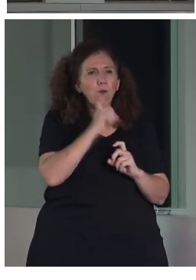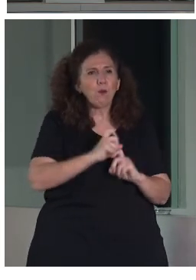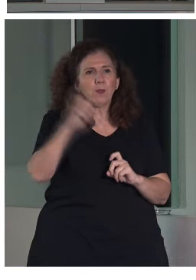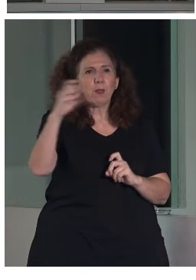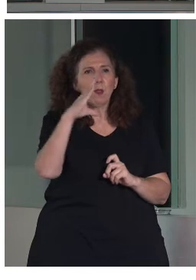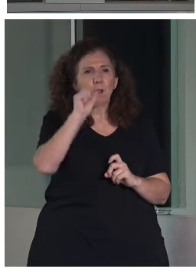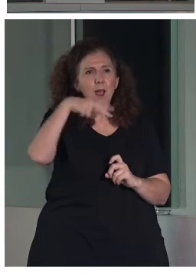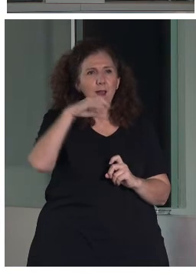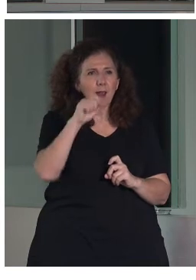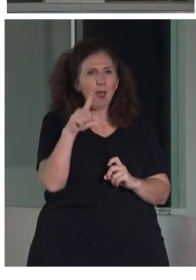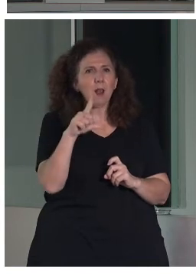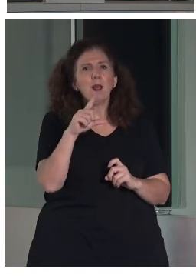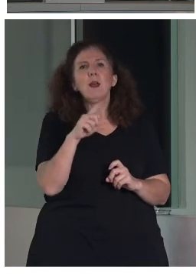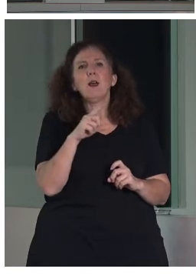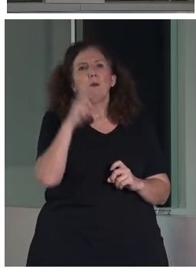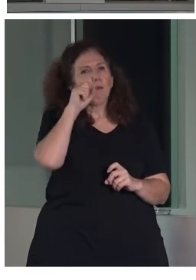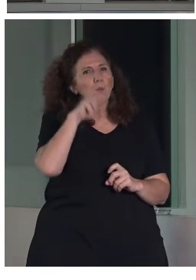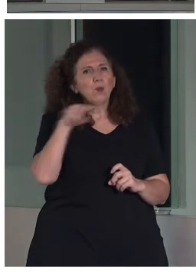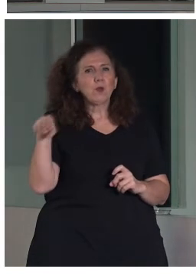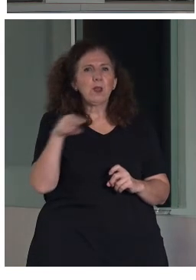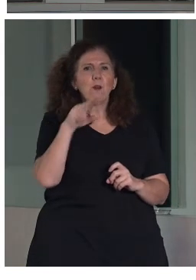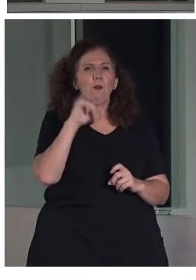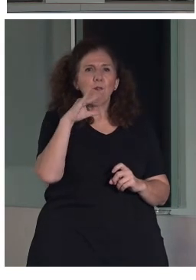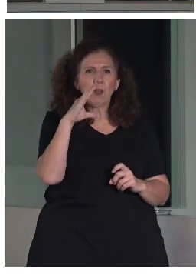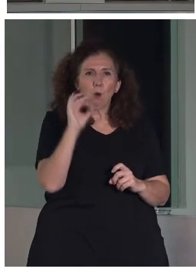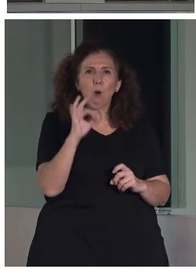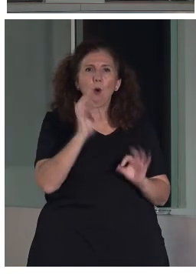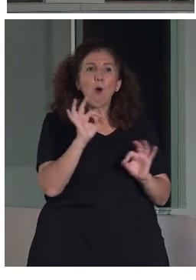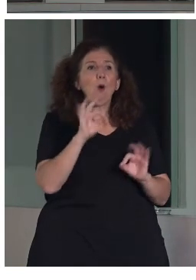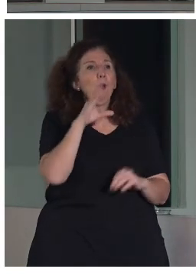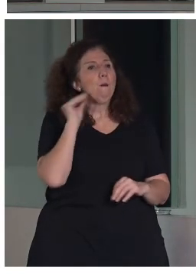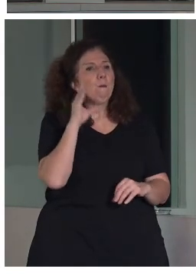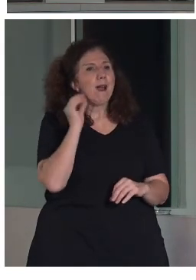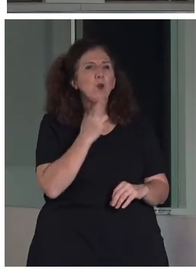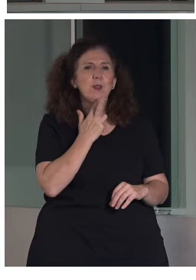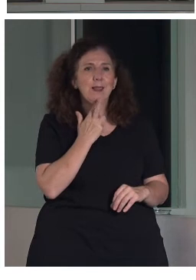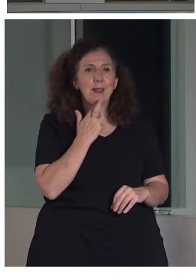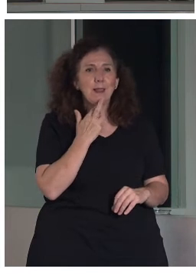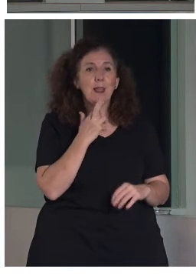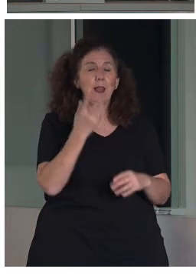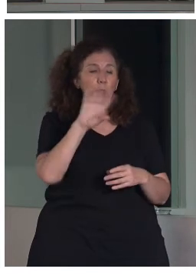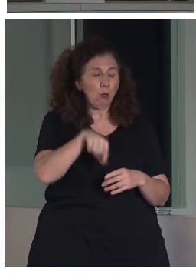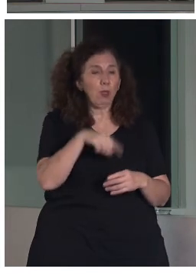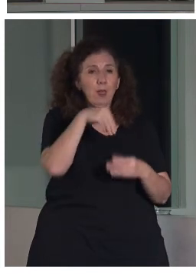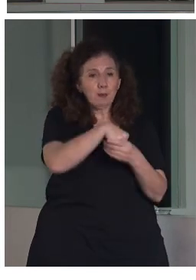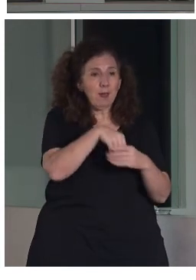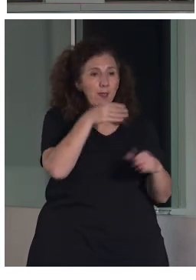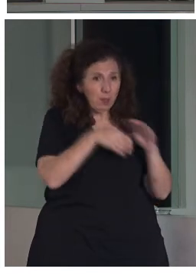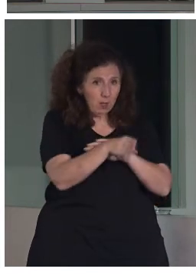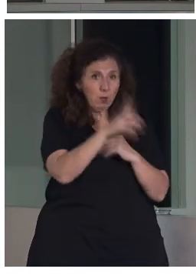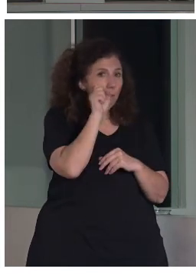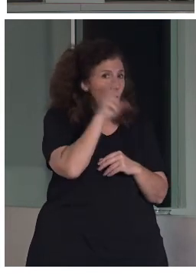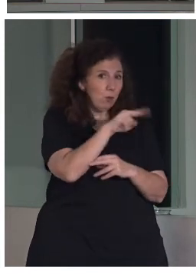Museo ICO o la Fundación del Banco Santander. Entonces, las visitas se desarrollan en el museo. Se les van dando